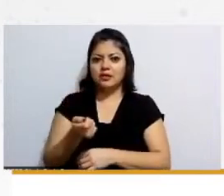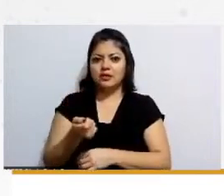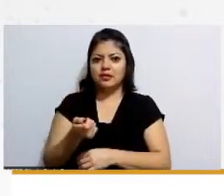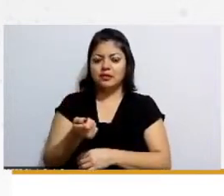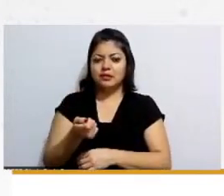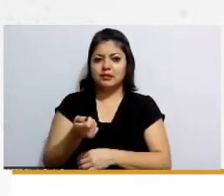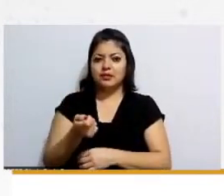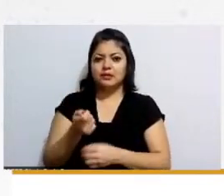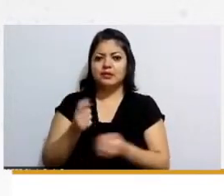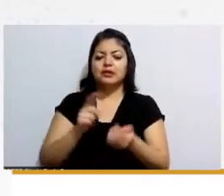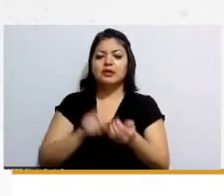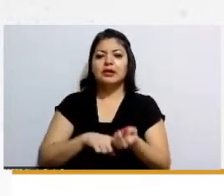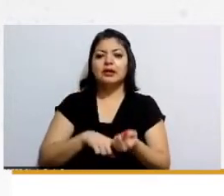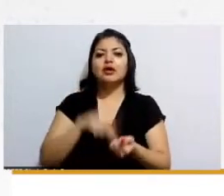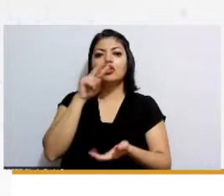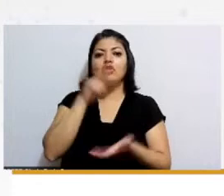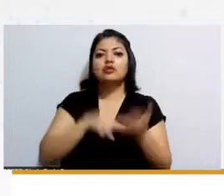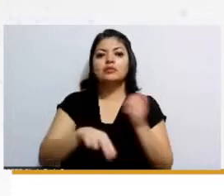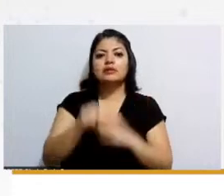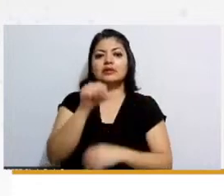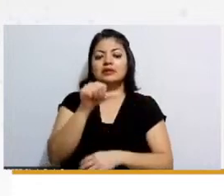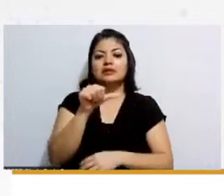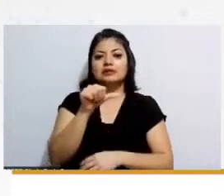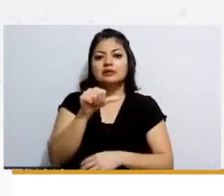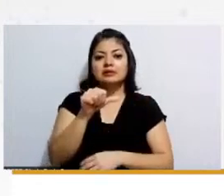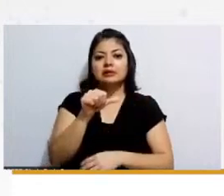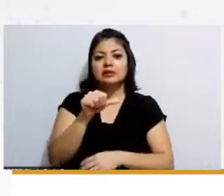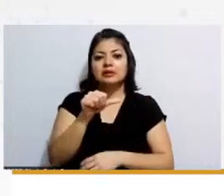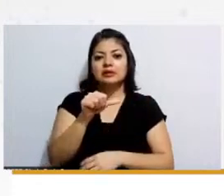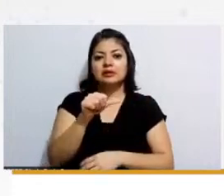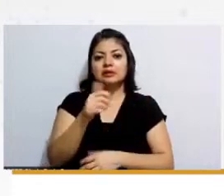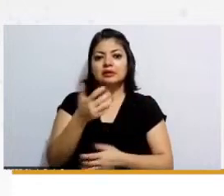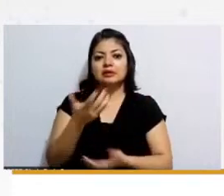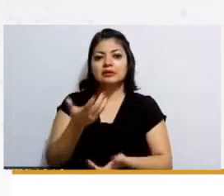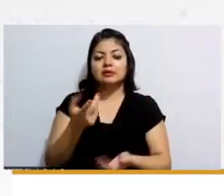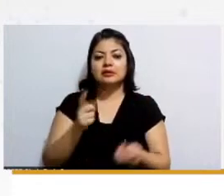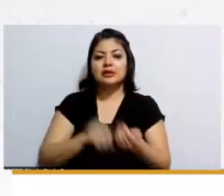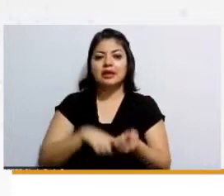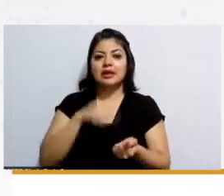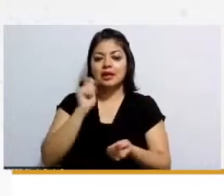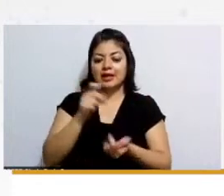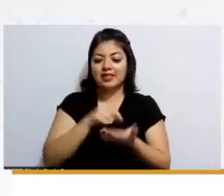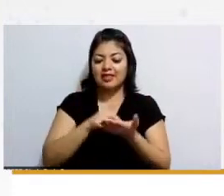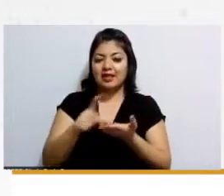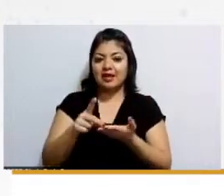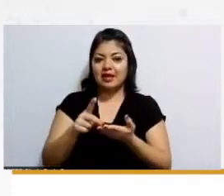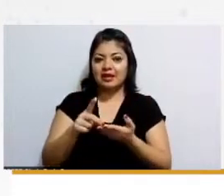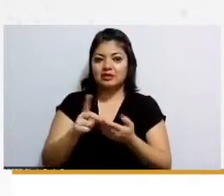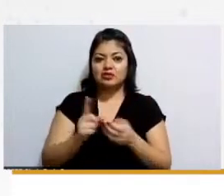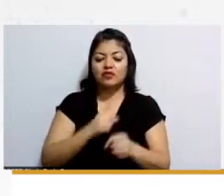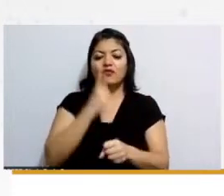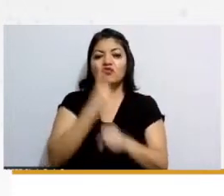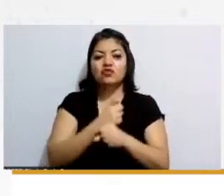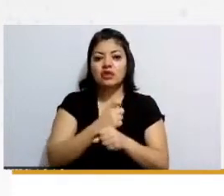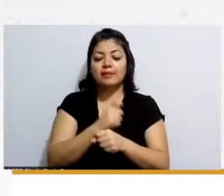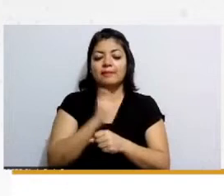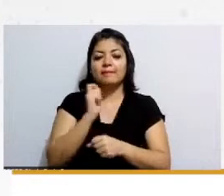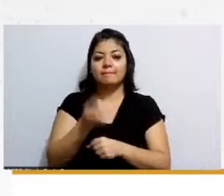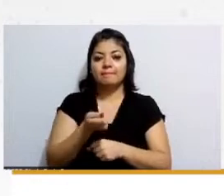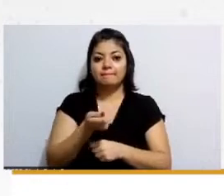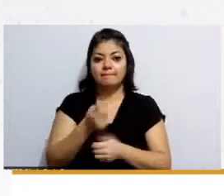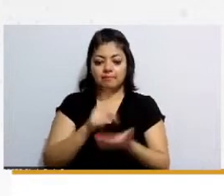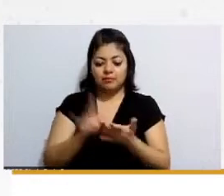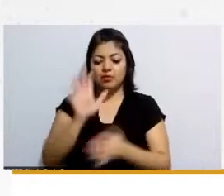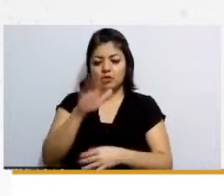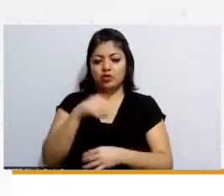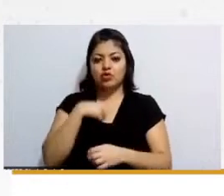2016 entonces ya teníamos nuestros derechos fundamentales y bueno aquí comienza el hecho del caso yo se los voy